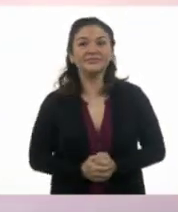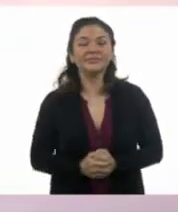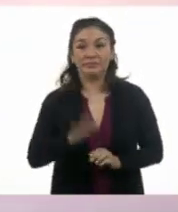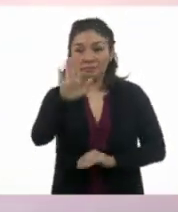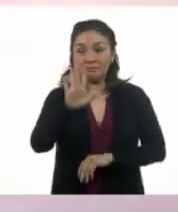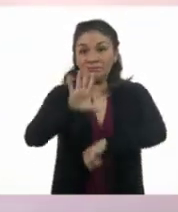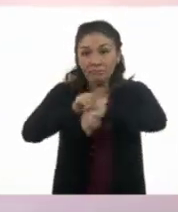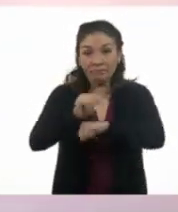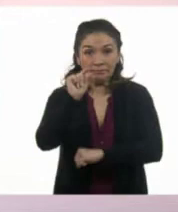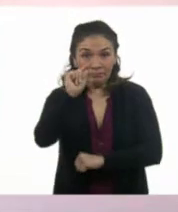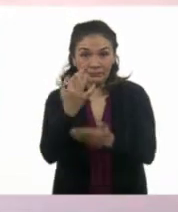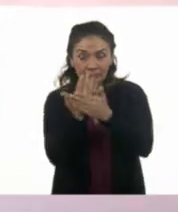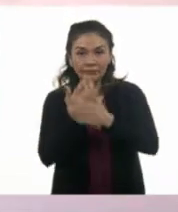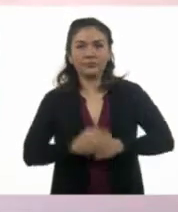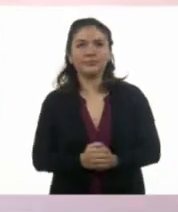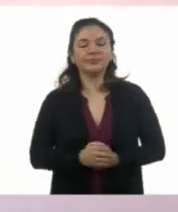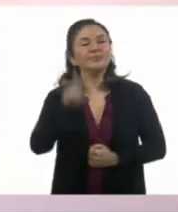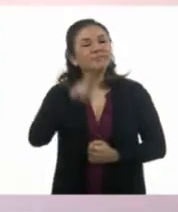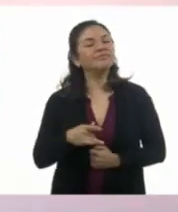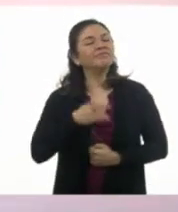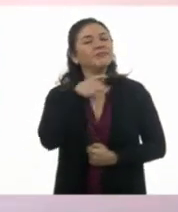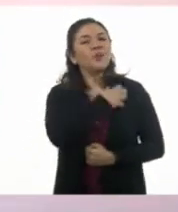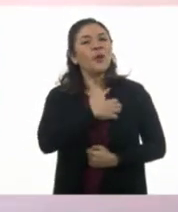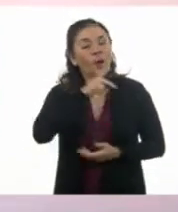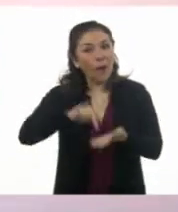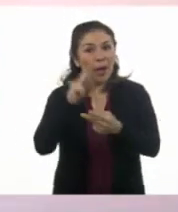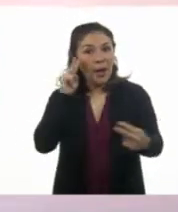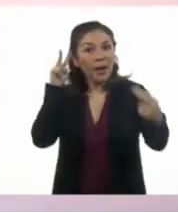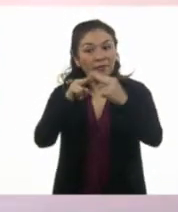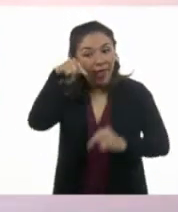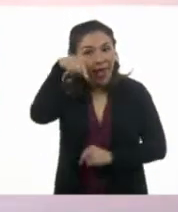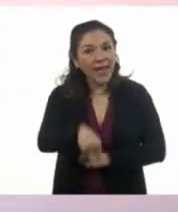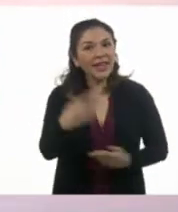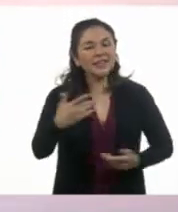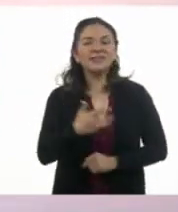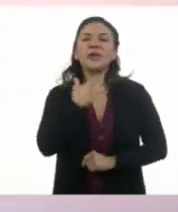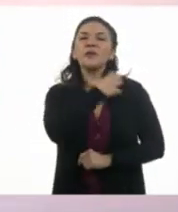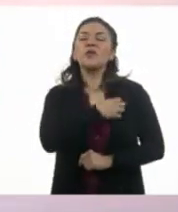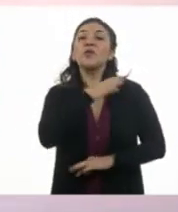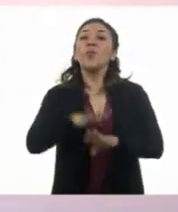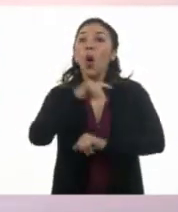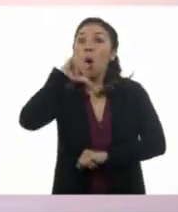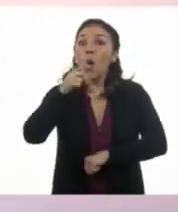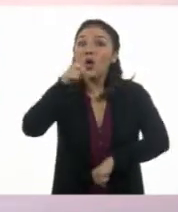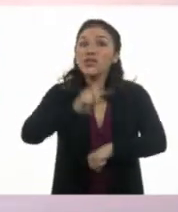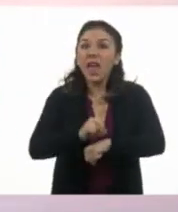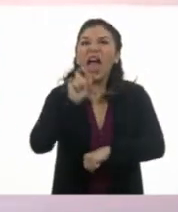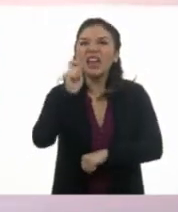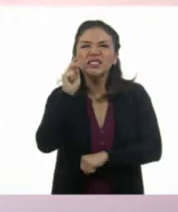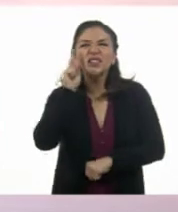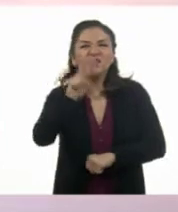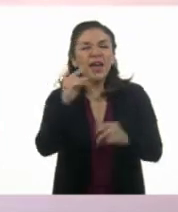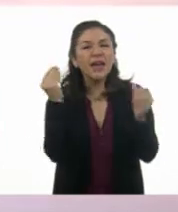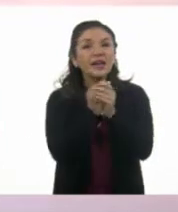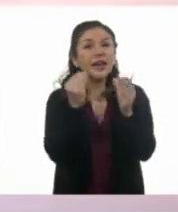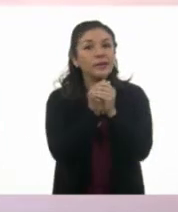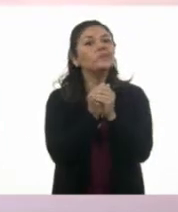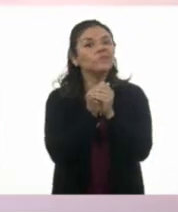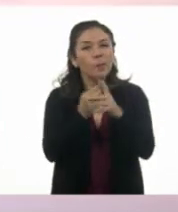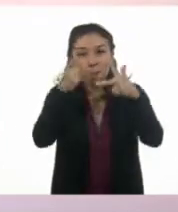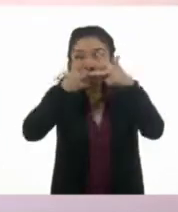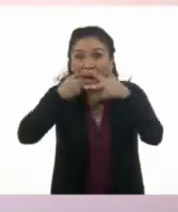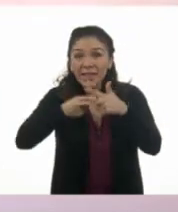Permítanme tantito. ¡Qué contento estoy de verlos nuevamente por aquí! Y estoy muy contento porque el día de hoy vamos a ver la asignatura de